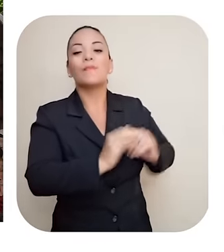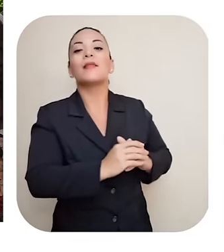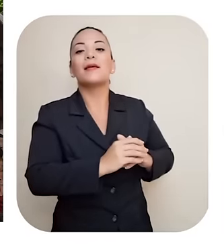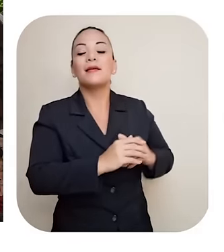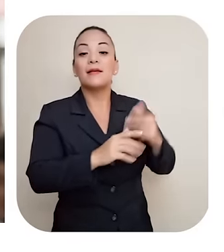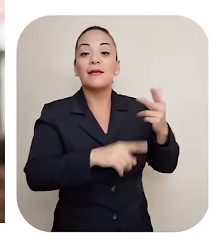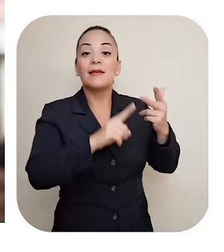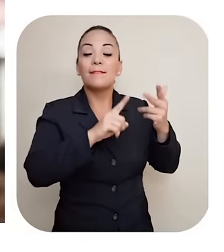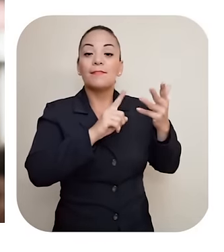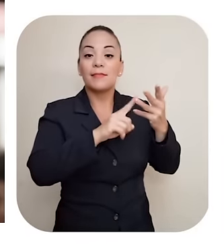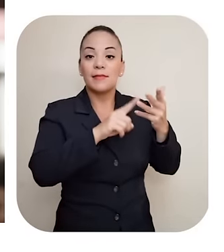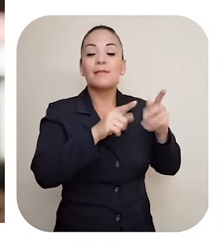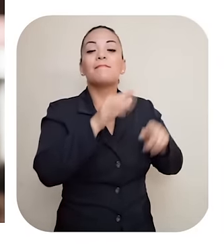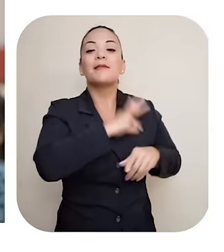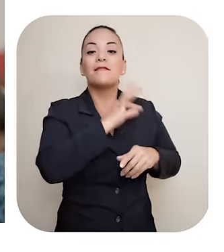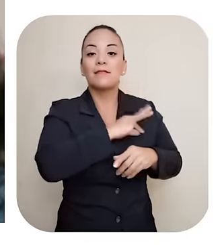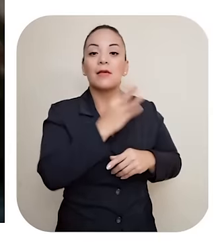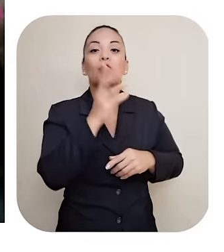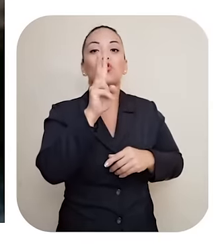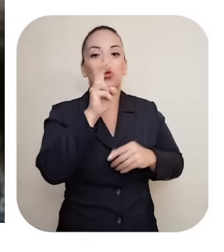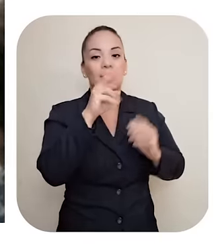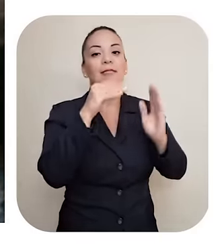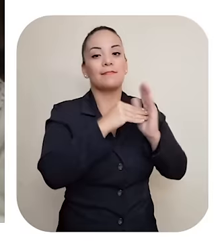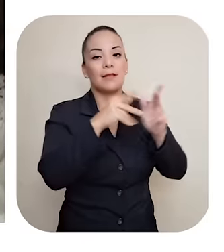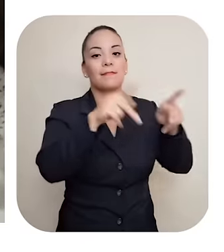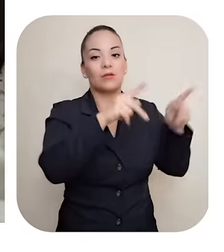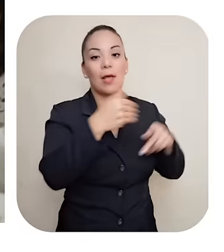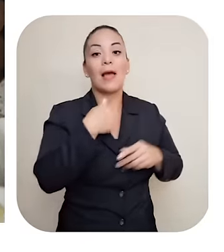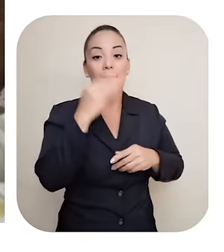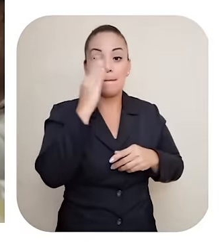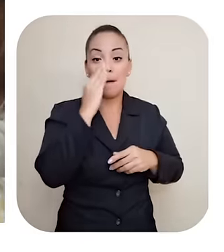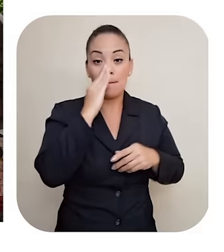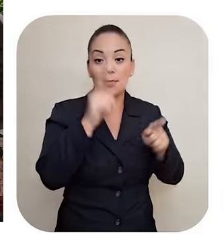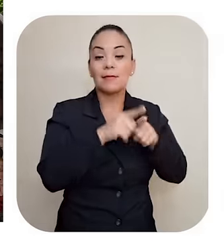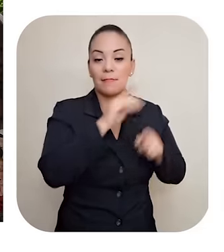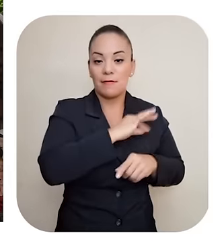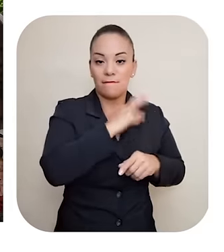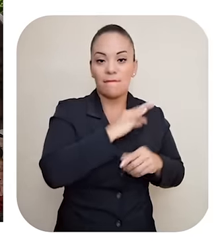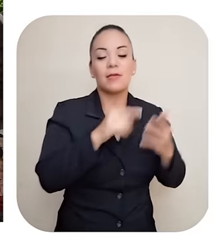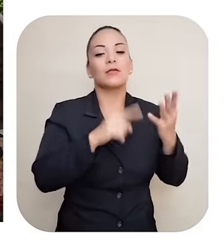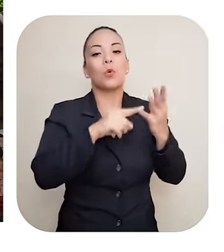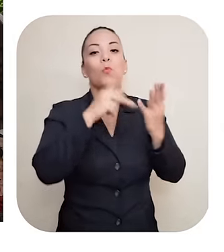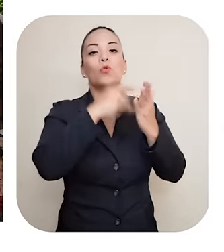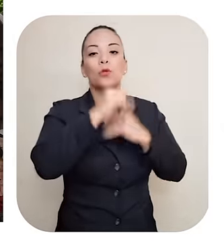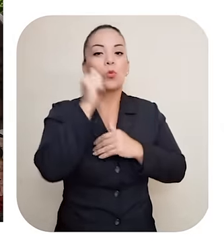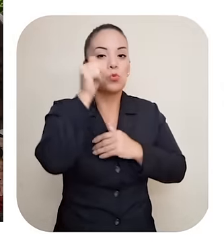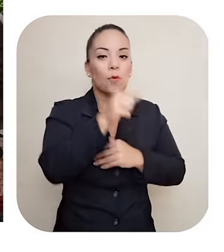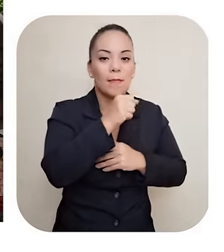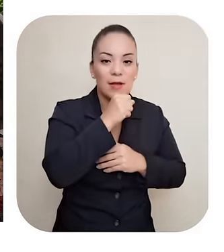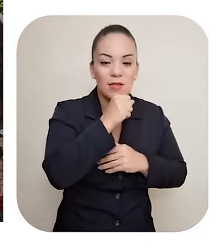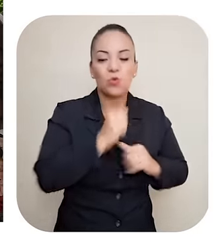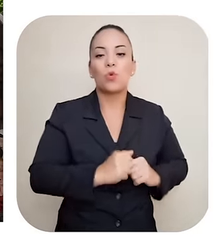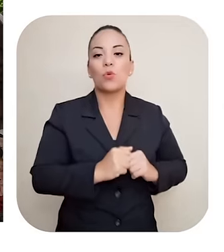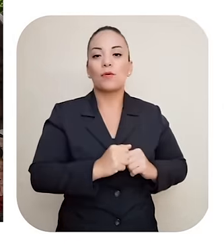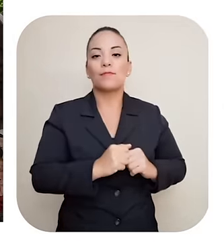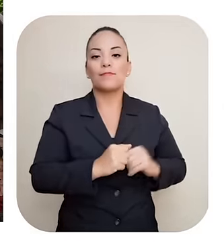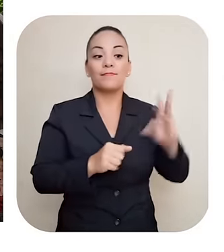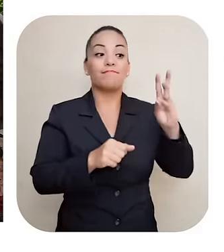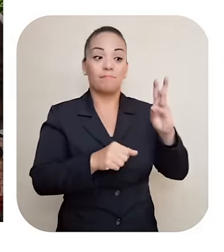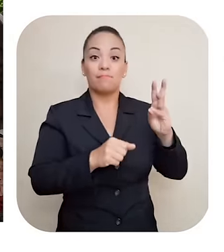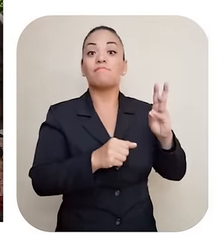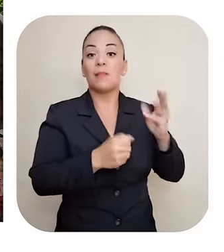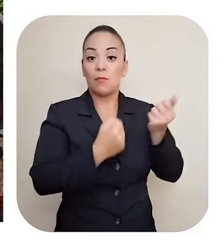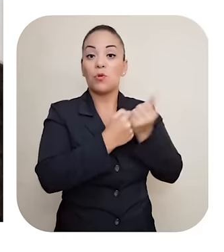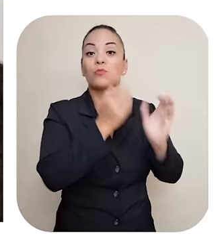beneficiarios Son 200 mil Porque también hay mamás Tenemos proyectos con adultos mayor Entonces atendemos también Con programas de psicología Es un programa